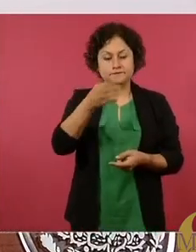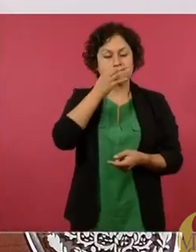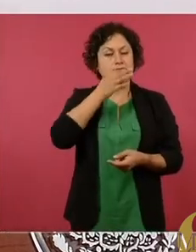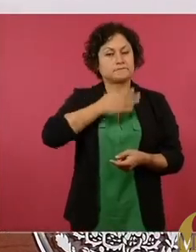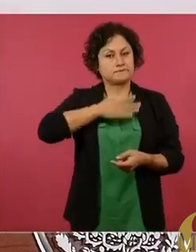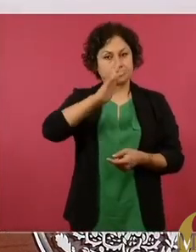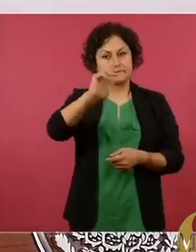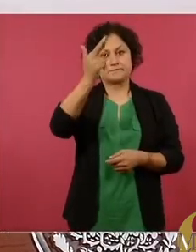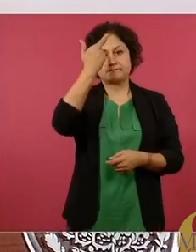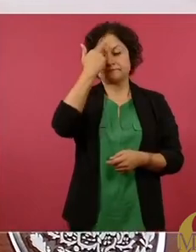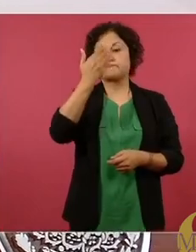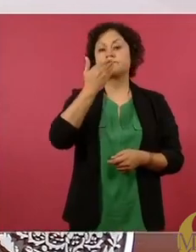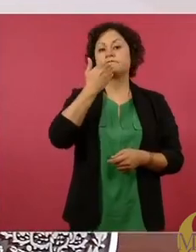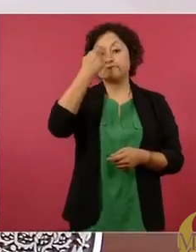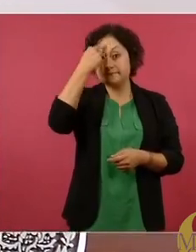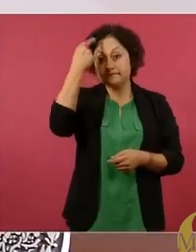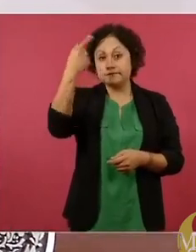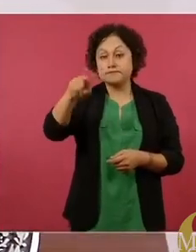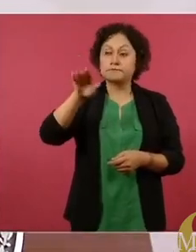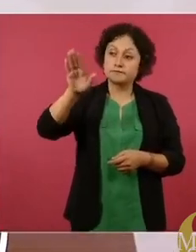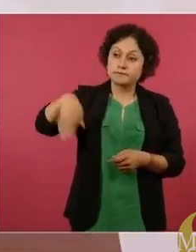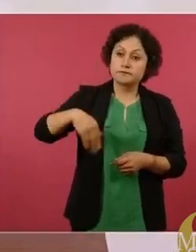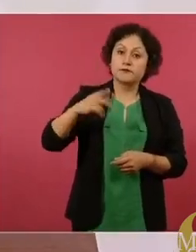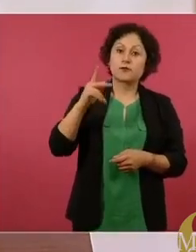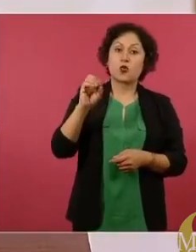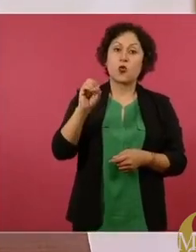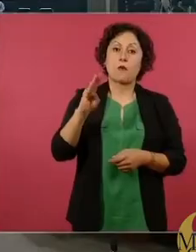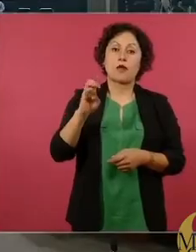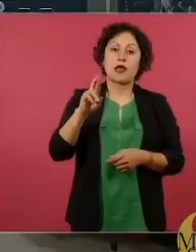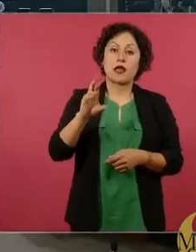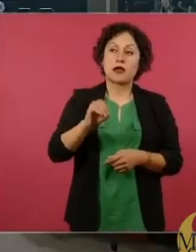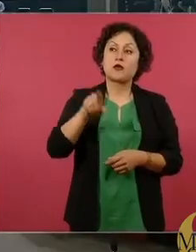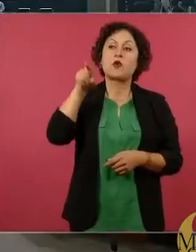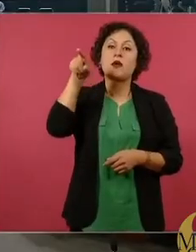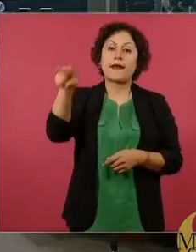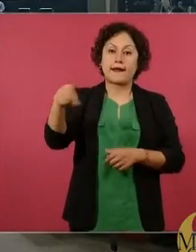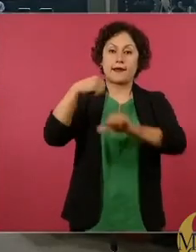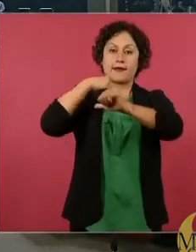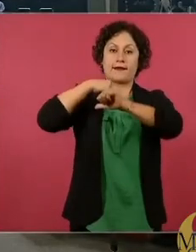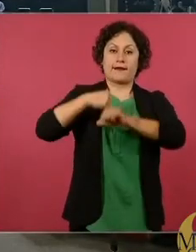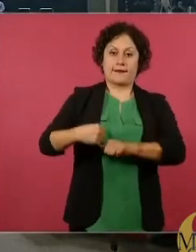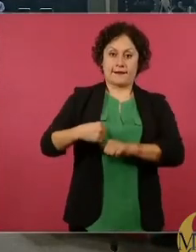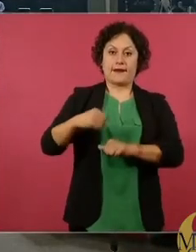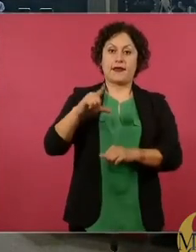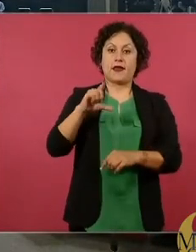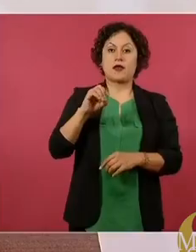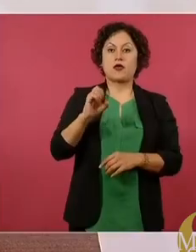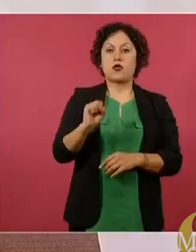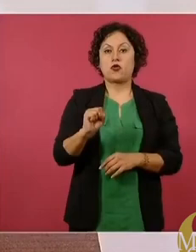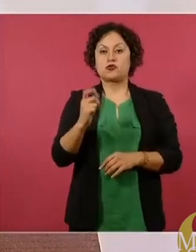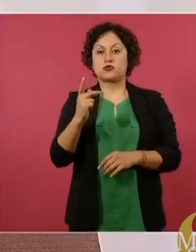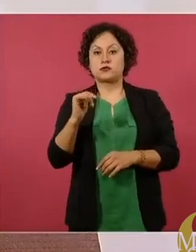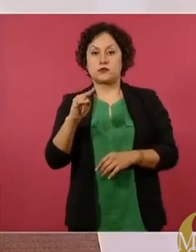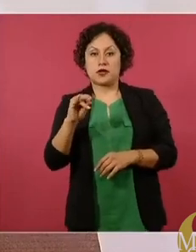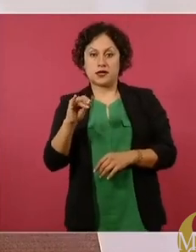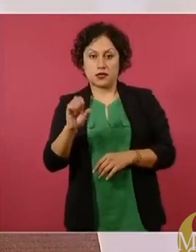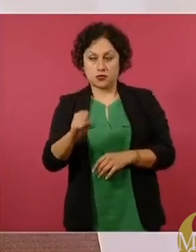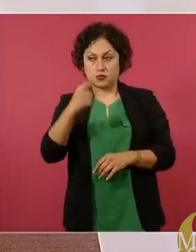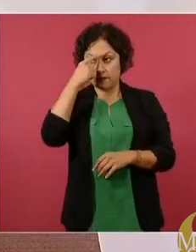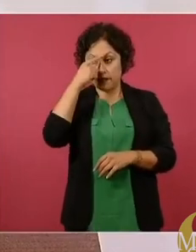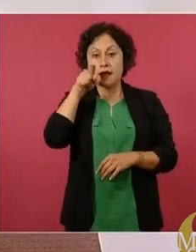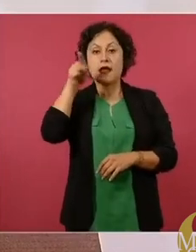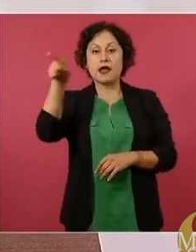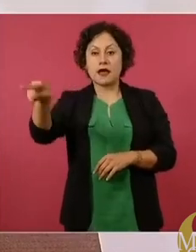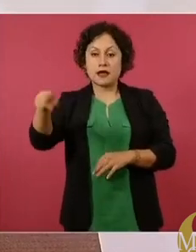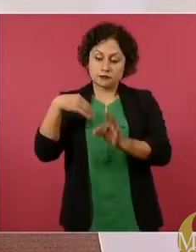que es el encargado de Los Pinos, para que se organizen y que podamos